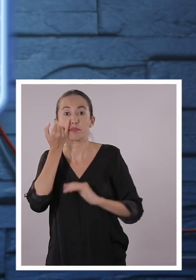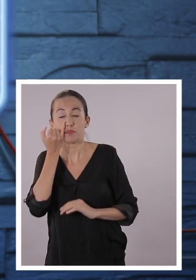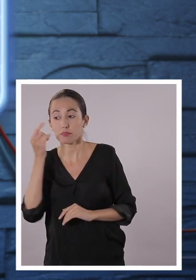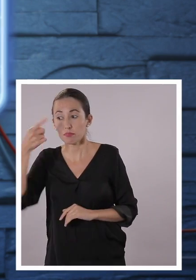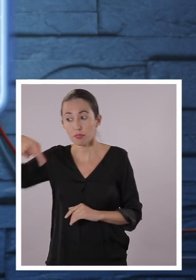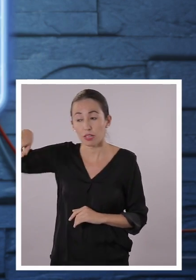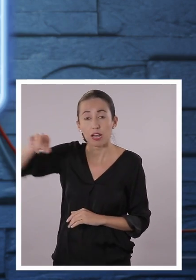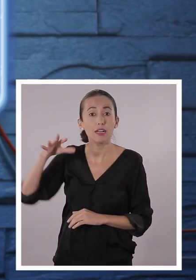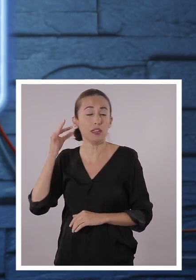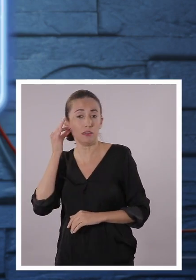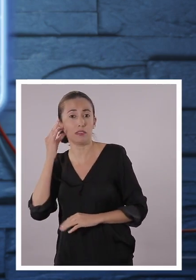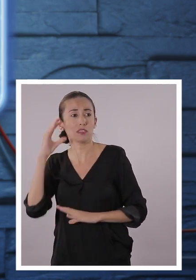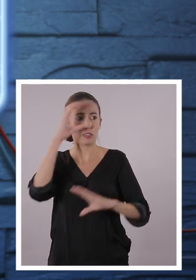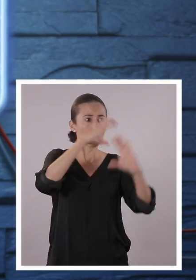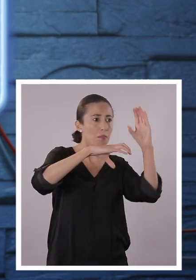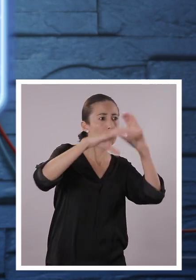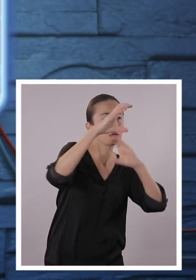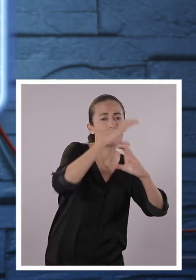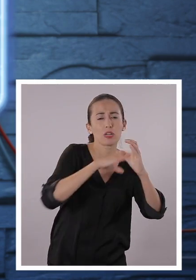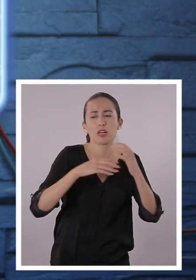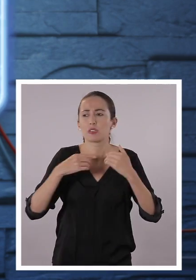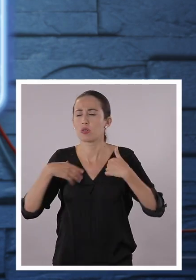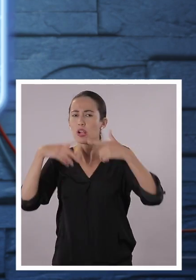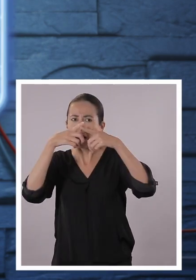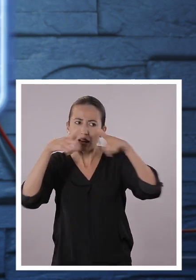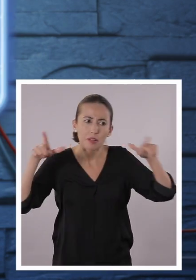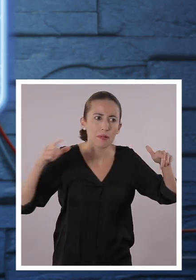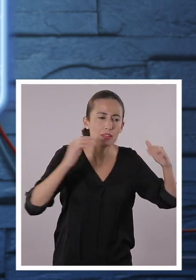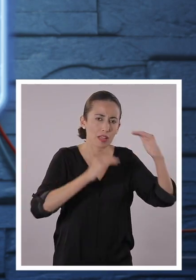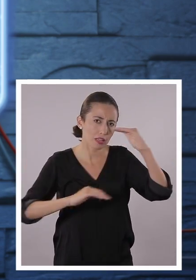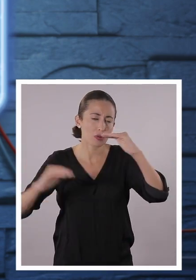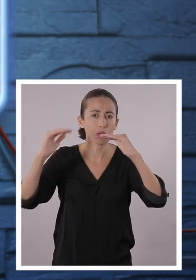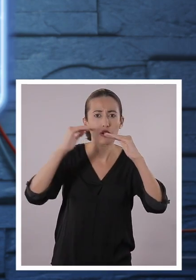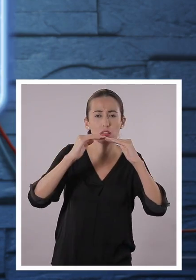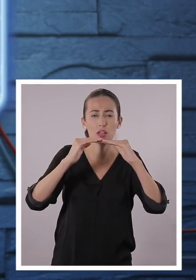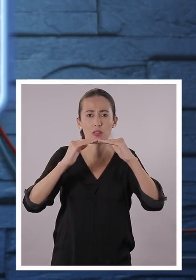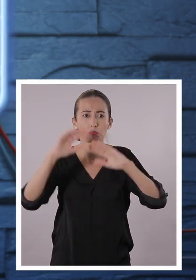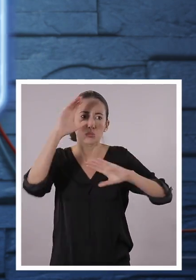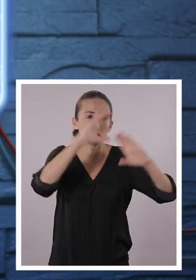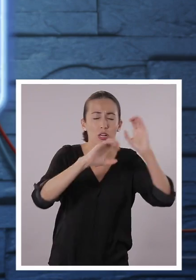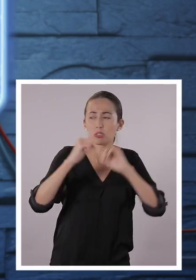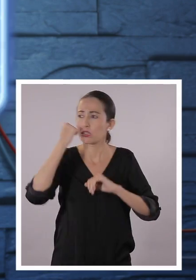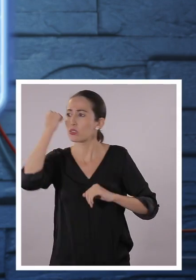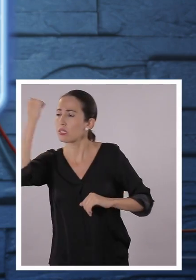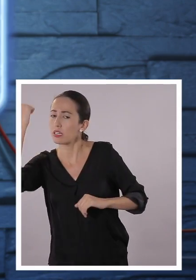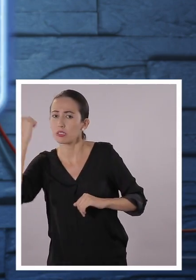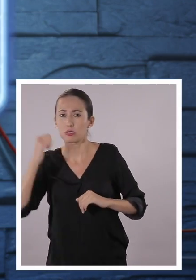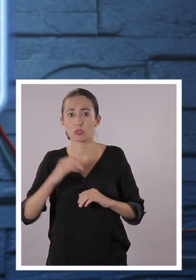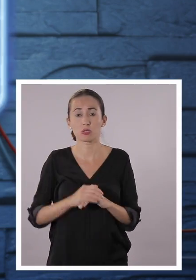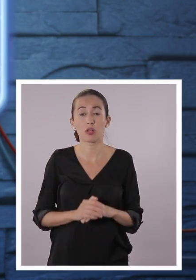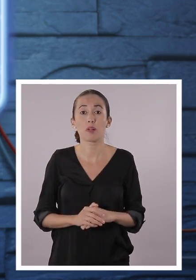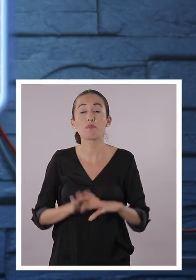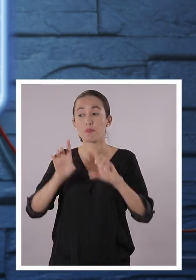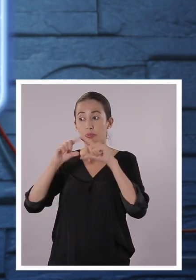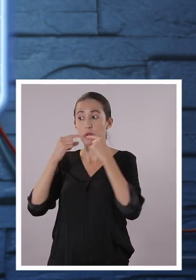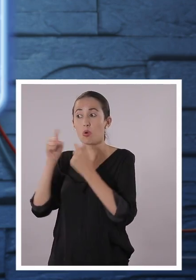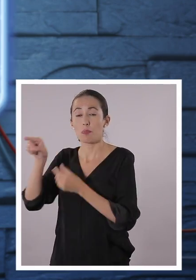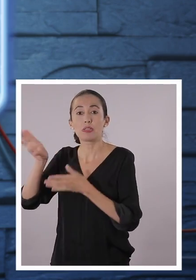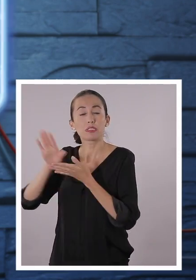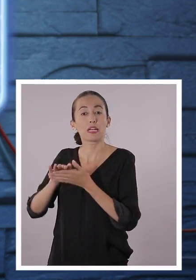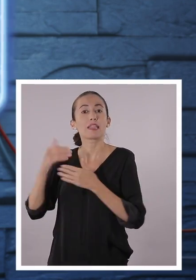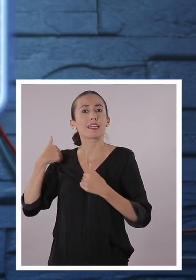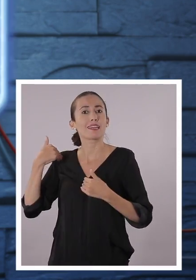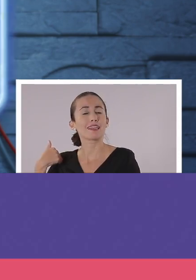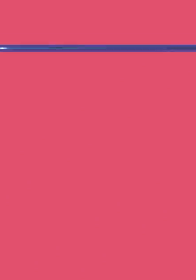Ellas estuvieron siempre buscando la libertad, la igualdad de sus derechos. Y había algo que les caracterizaba, una